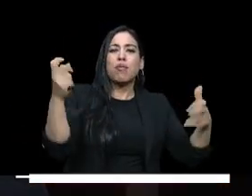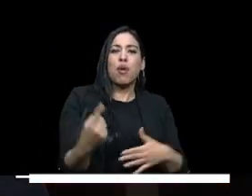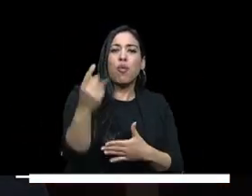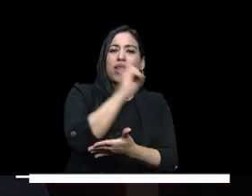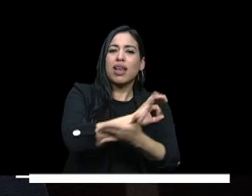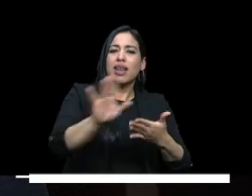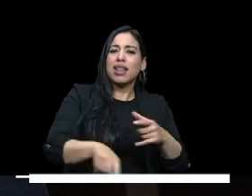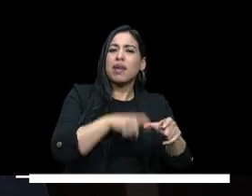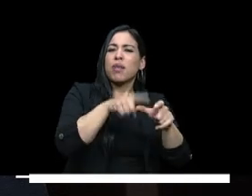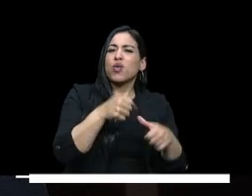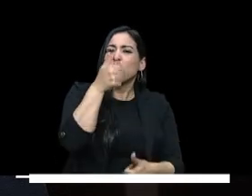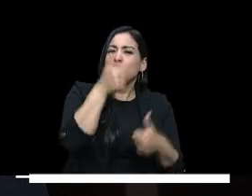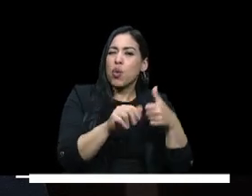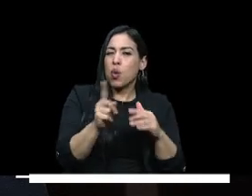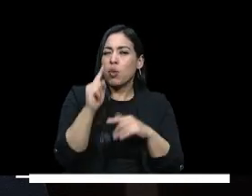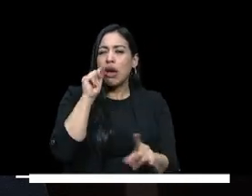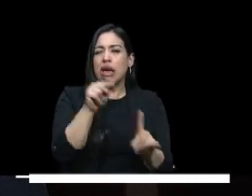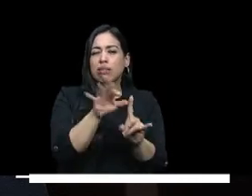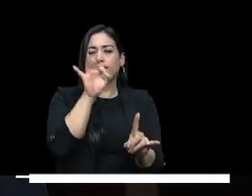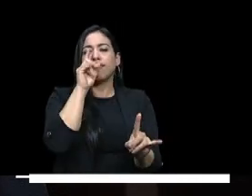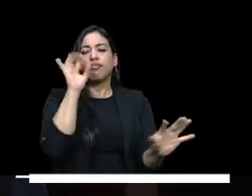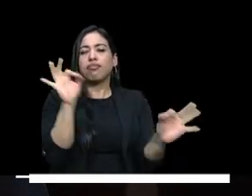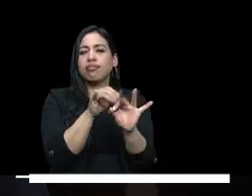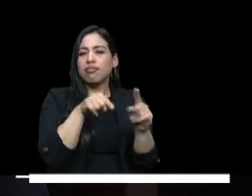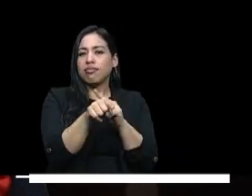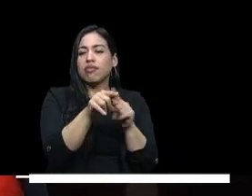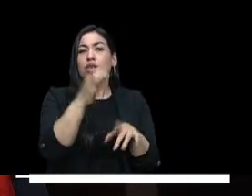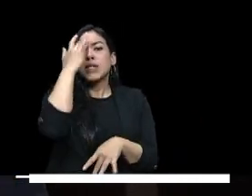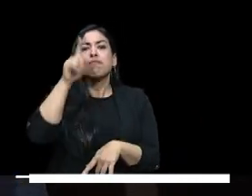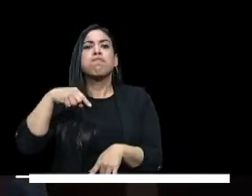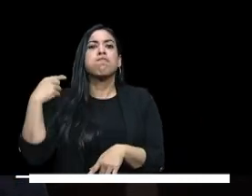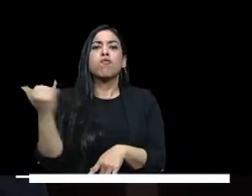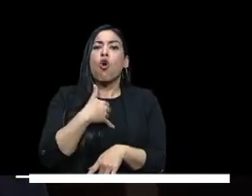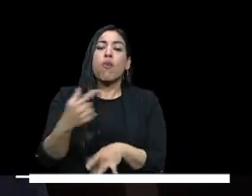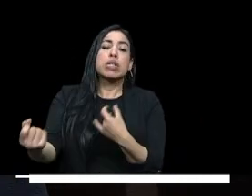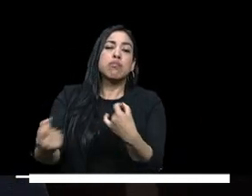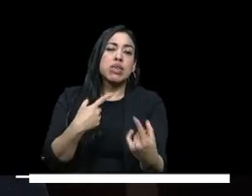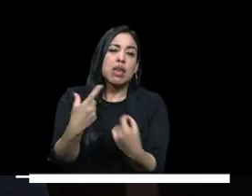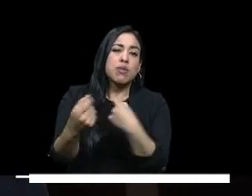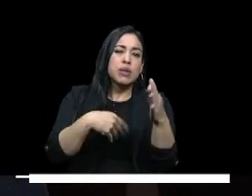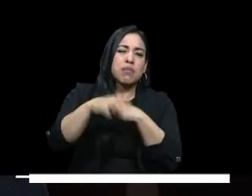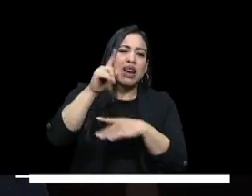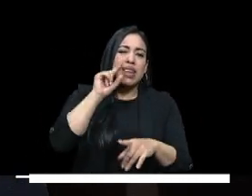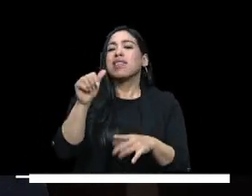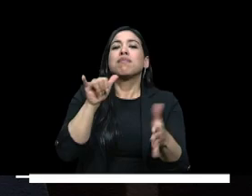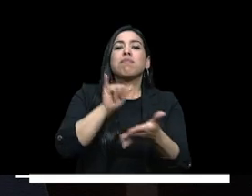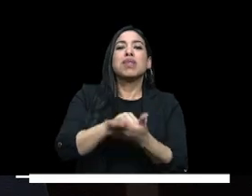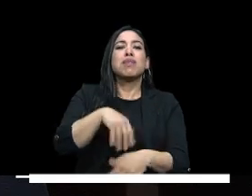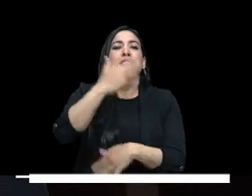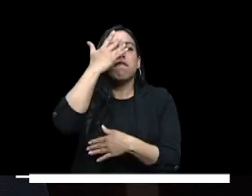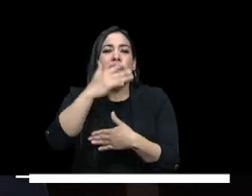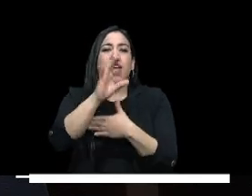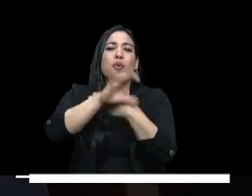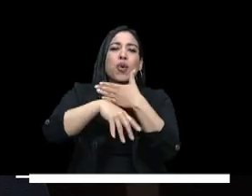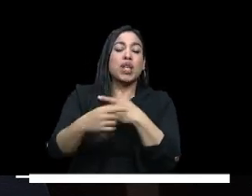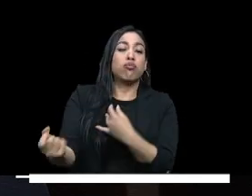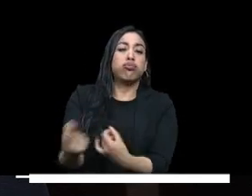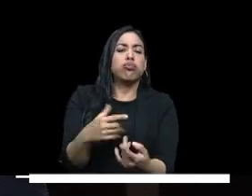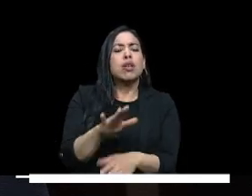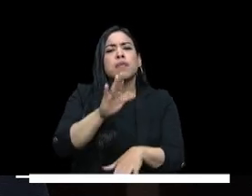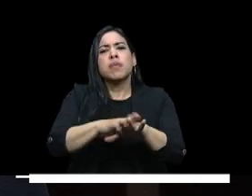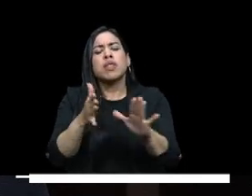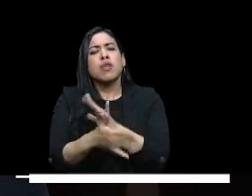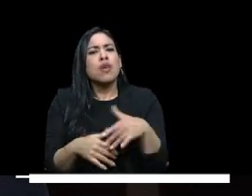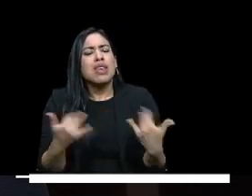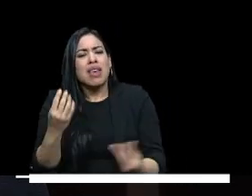quiero hacer énfasis en este punto porque muchos jóvenes nos han preguntado principalmente a través de las redes sociales cuál